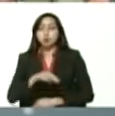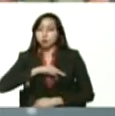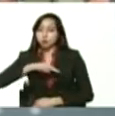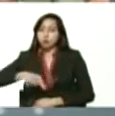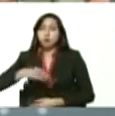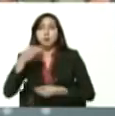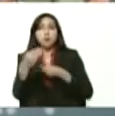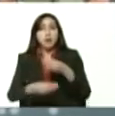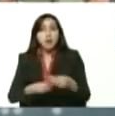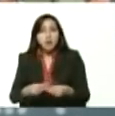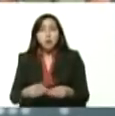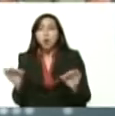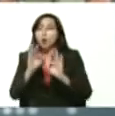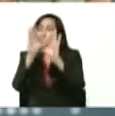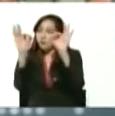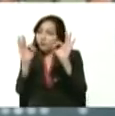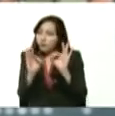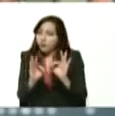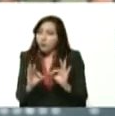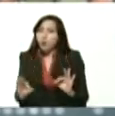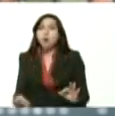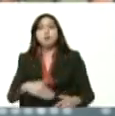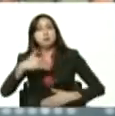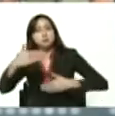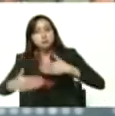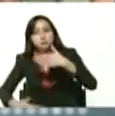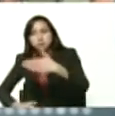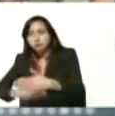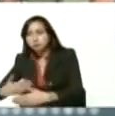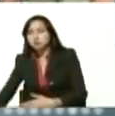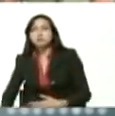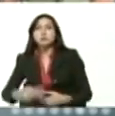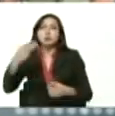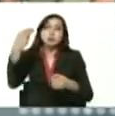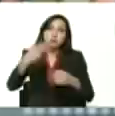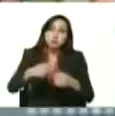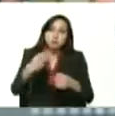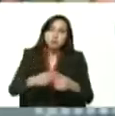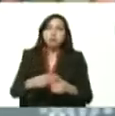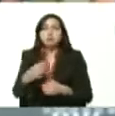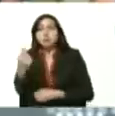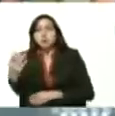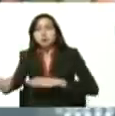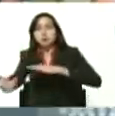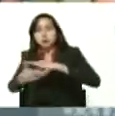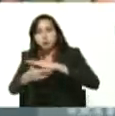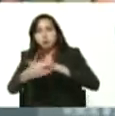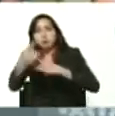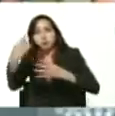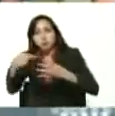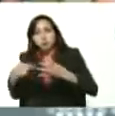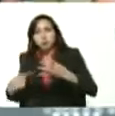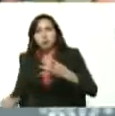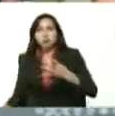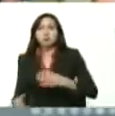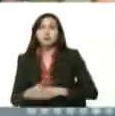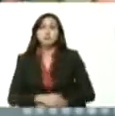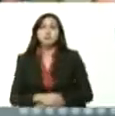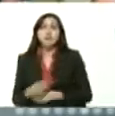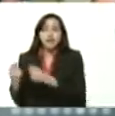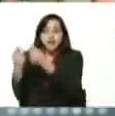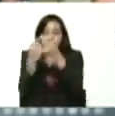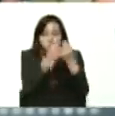creando instrumentos, criptomoneda, criptoeconomía, economía digital,